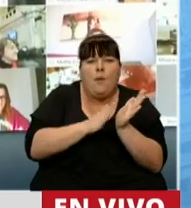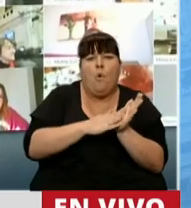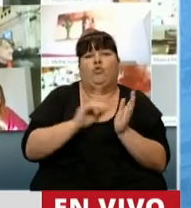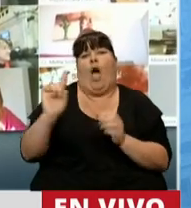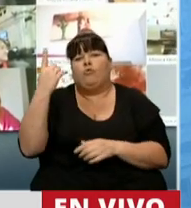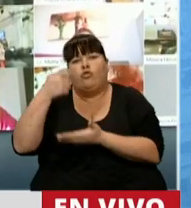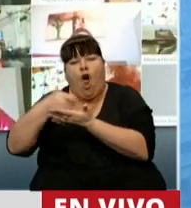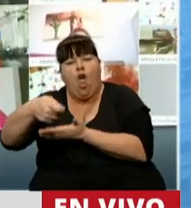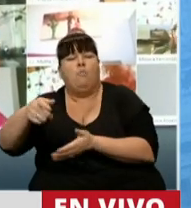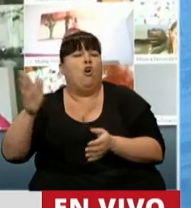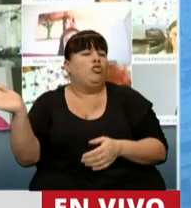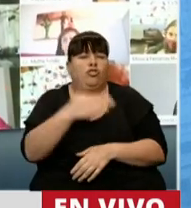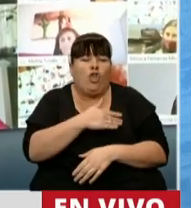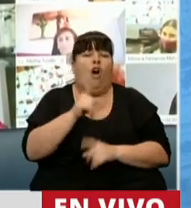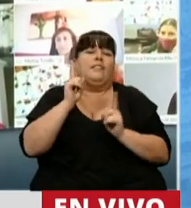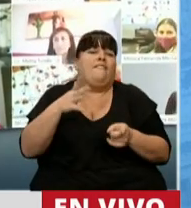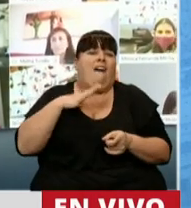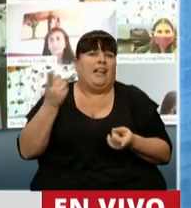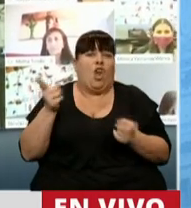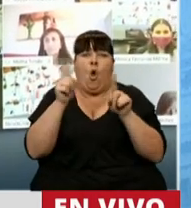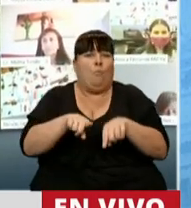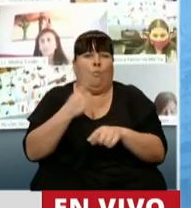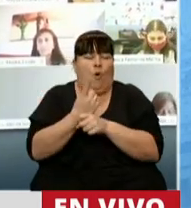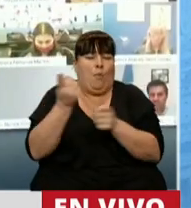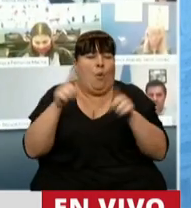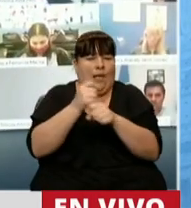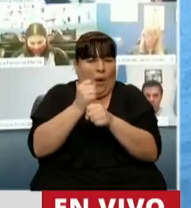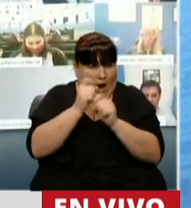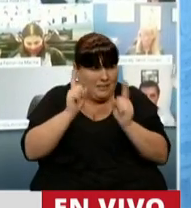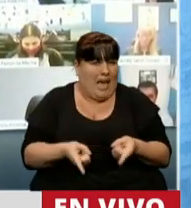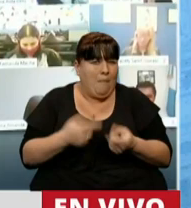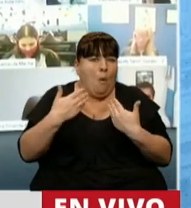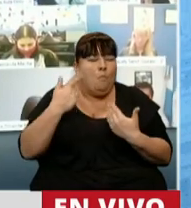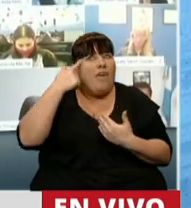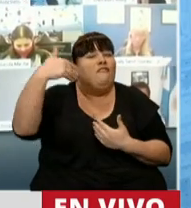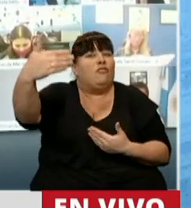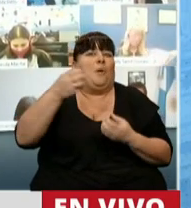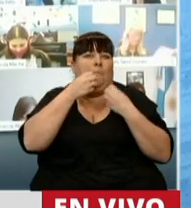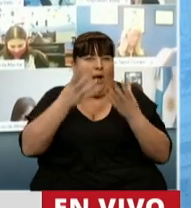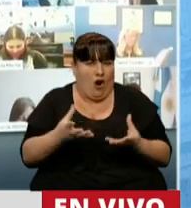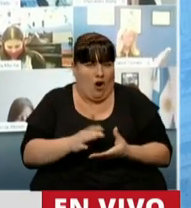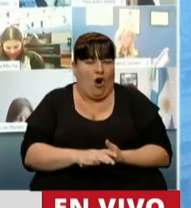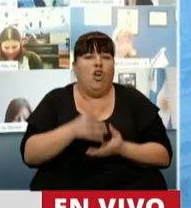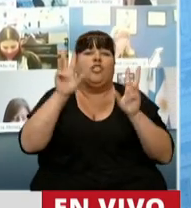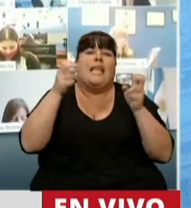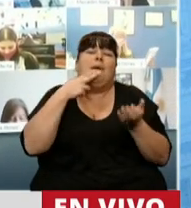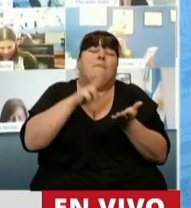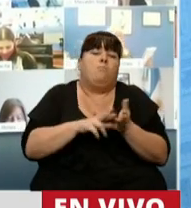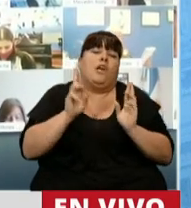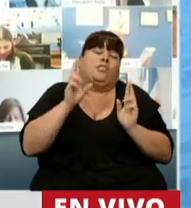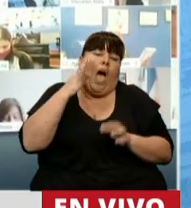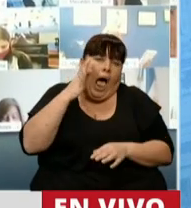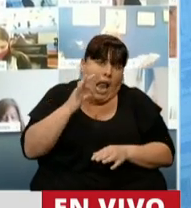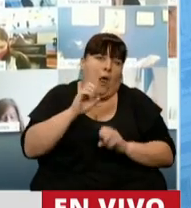autónomos todos y los que todavía no han vuelto a retomar su actividad también tengan un horizonte en lo fiscal por lo menos